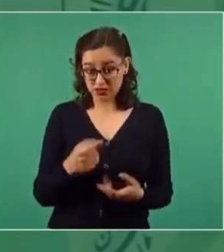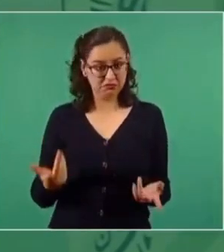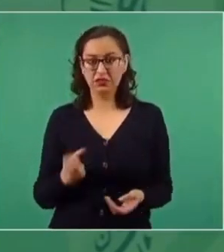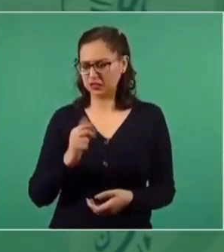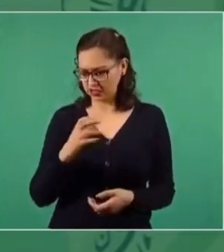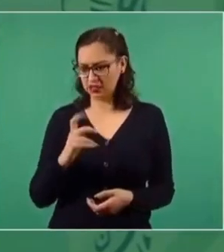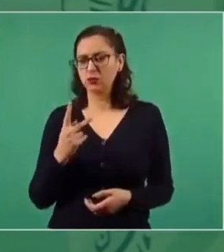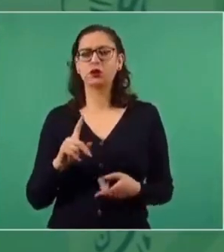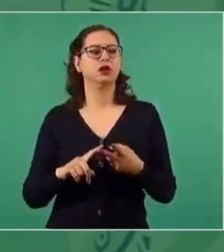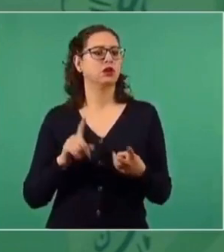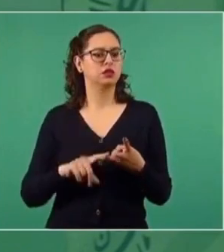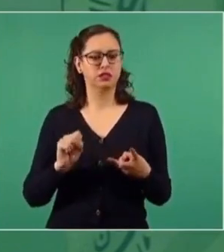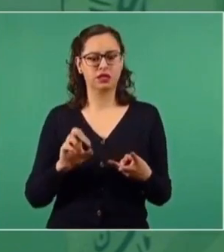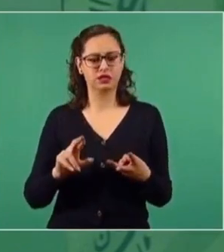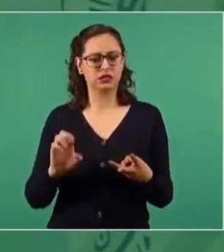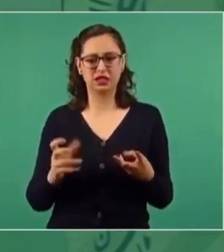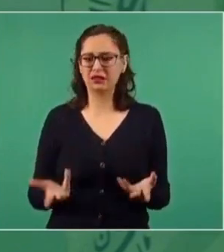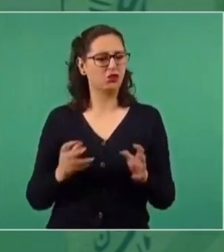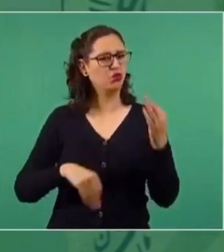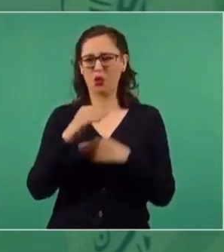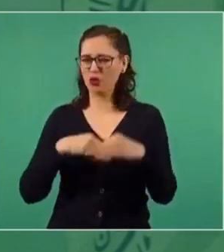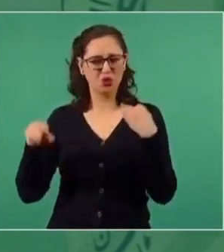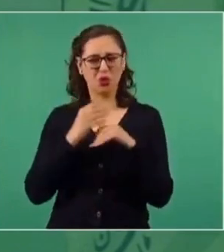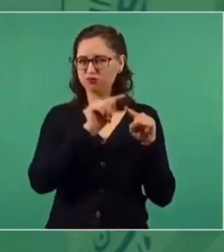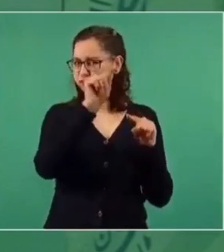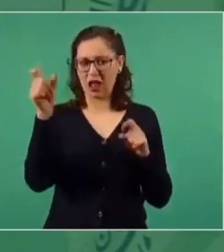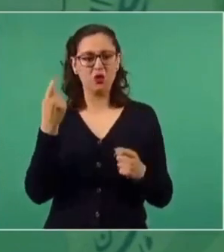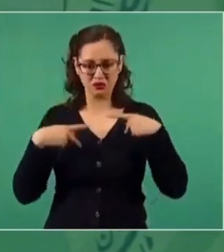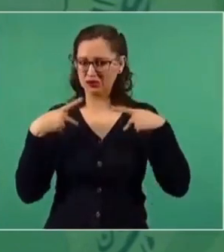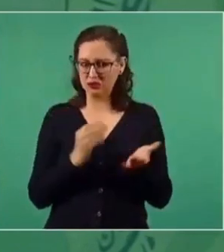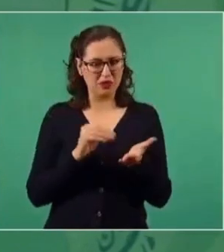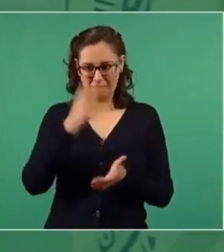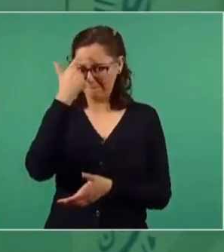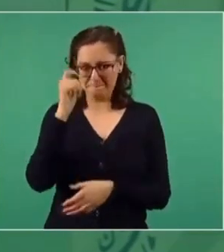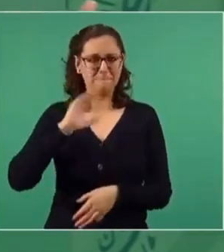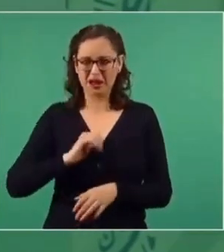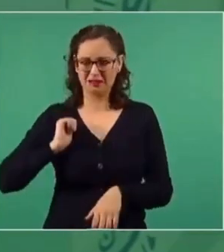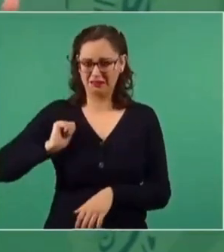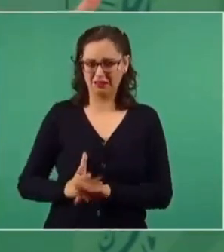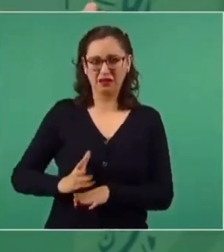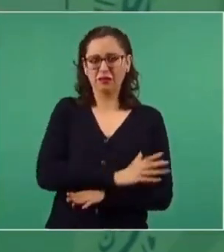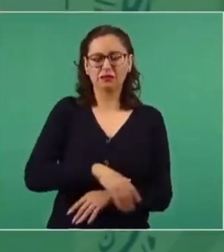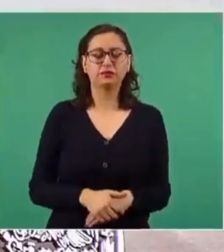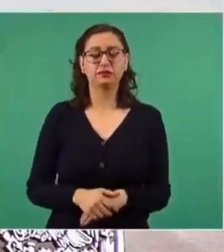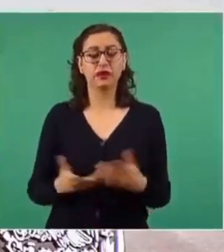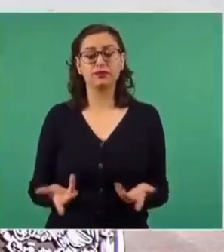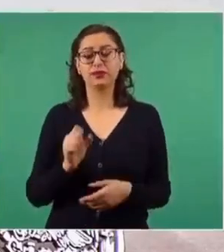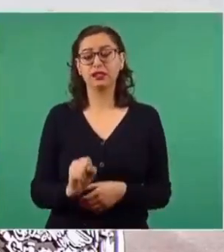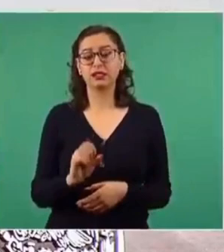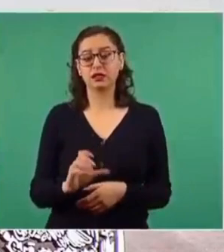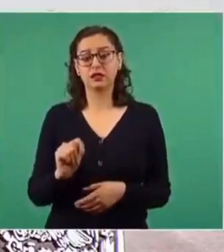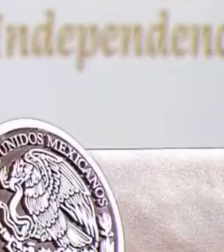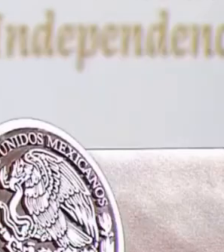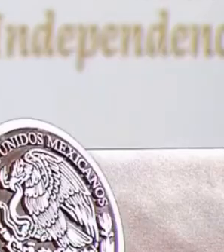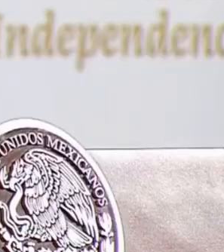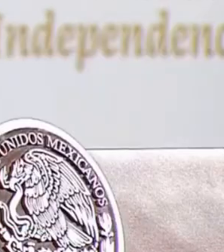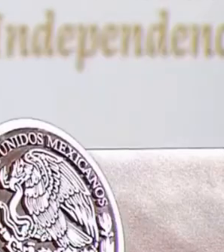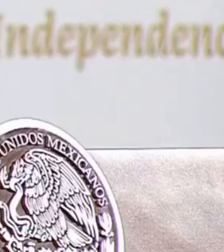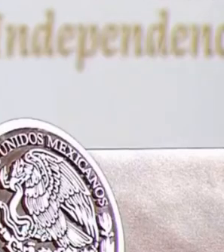en relaciones exteriores, en todos lados. En el caso de comunicaciones, ahora que hubieron las elecciones en Sonora,